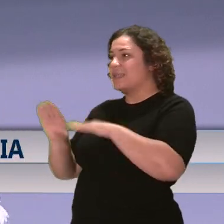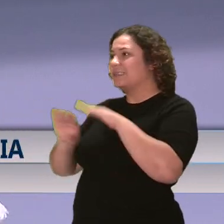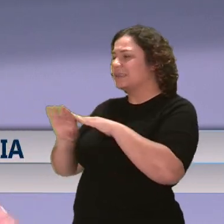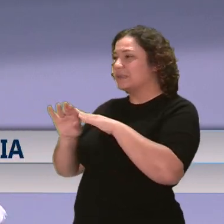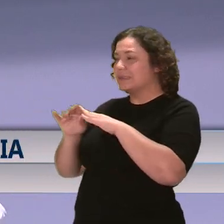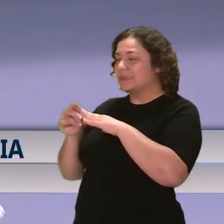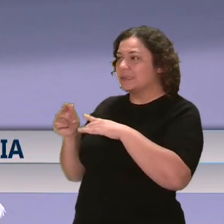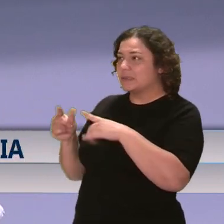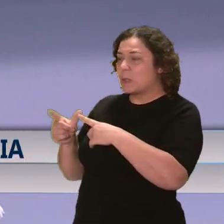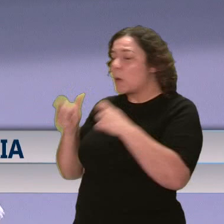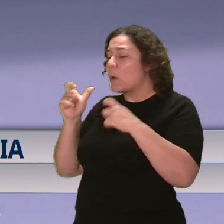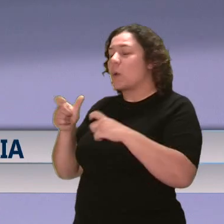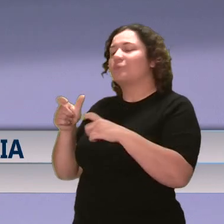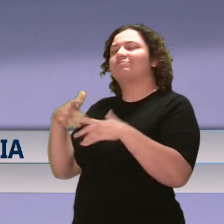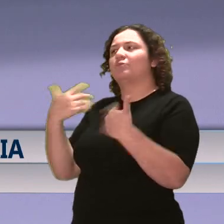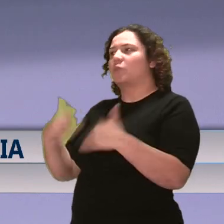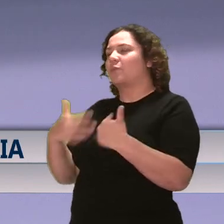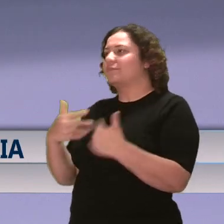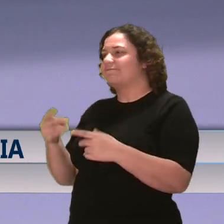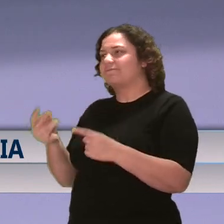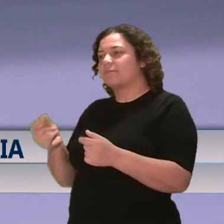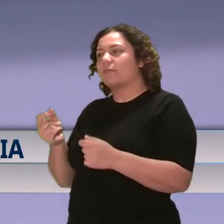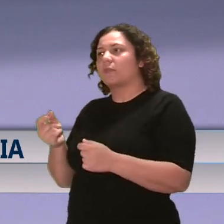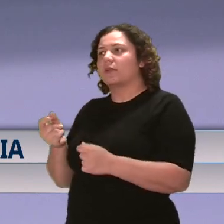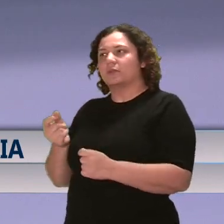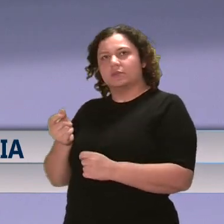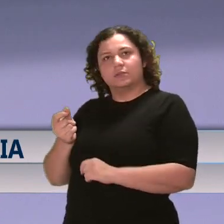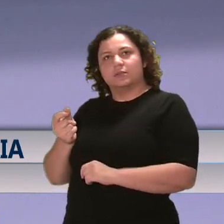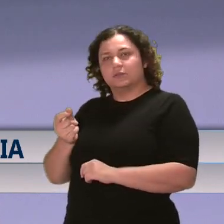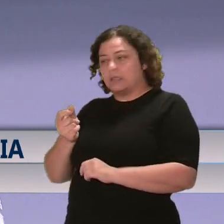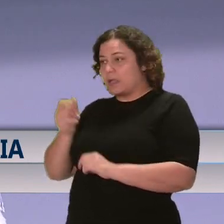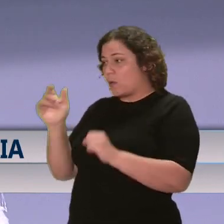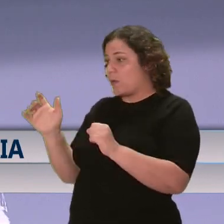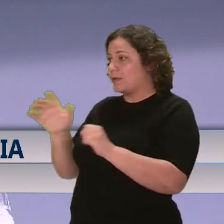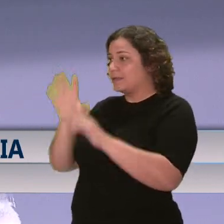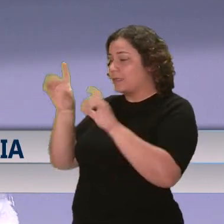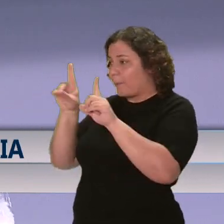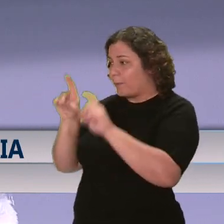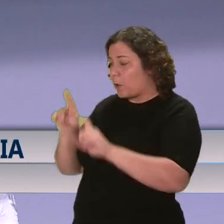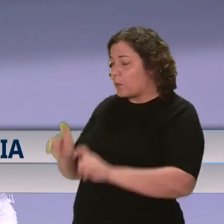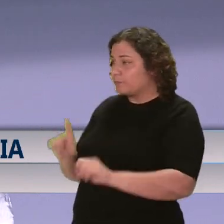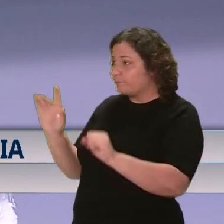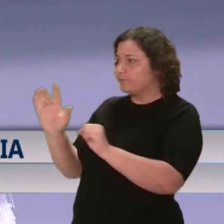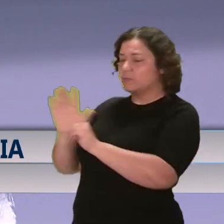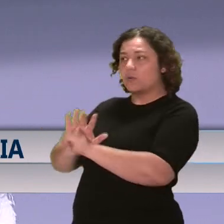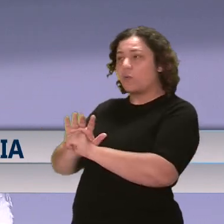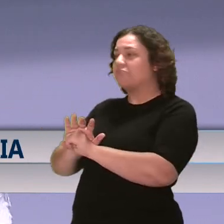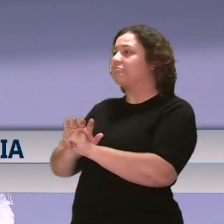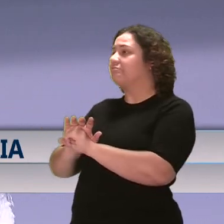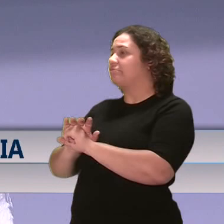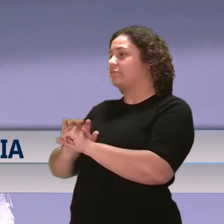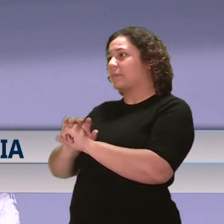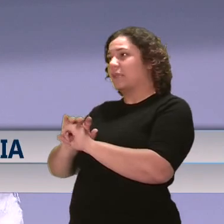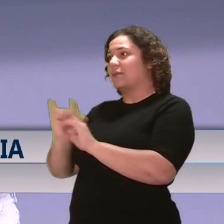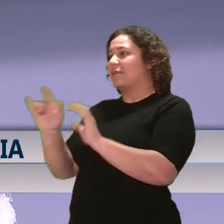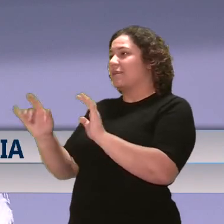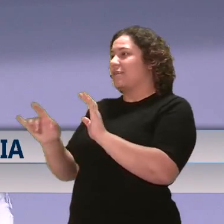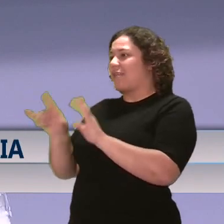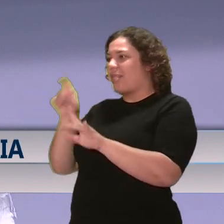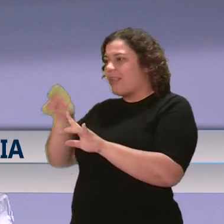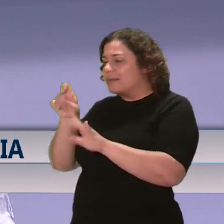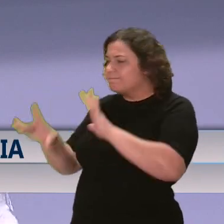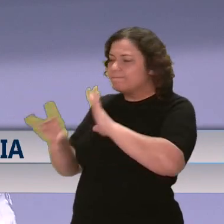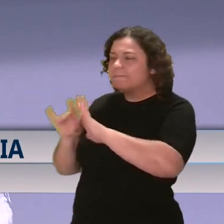médico en el centro de atención primaria, la oportunidad de que se pueda completar unos cuestionarios e identificar algunas necesidades, pues